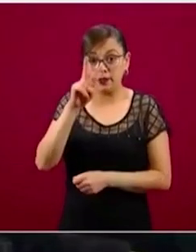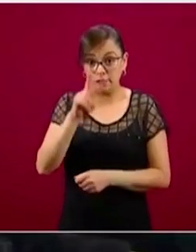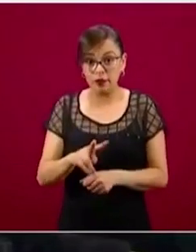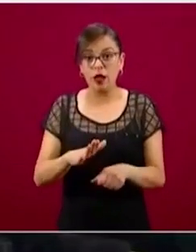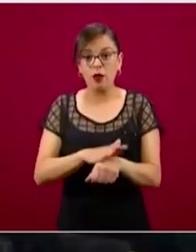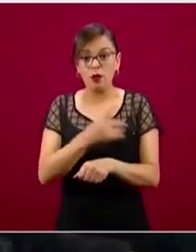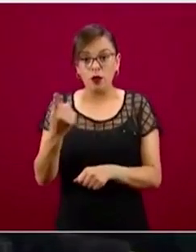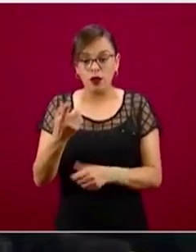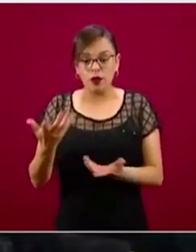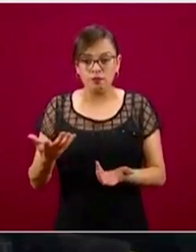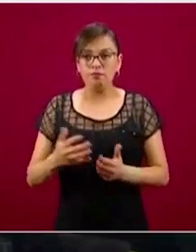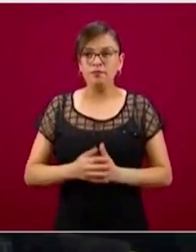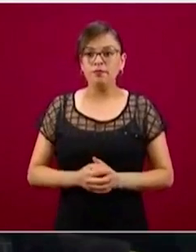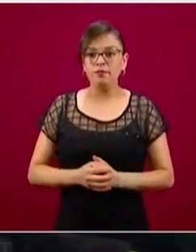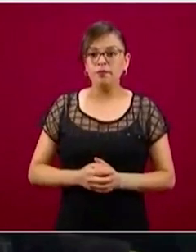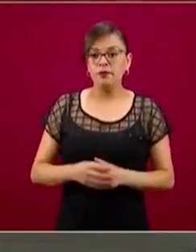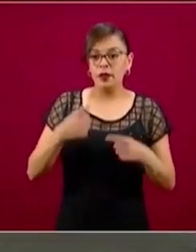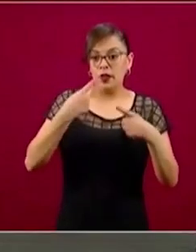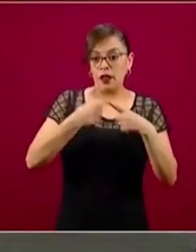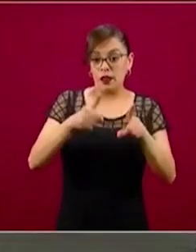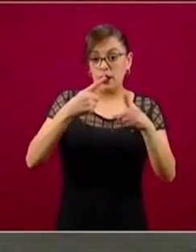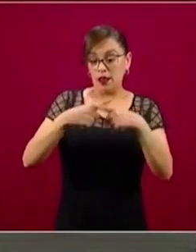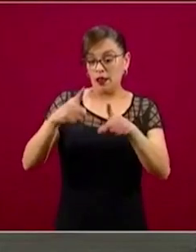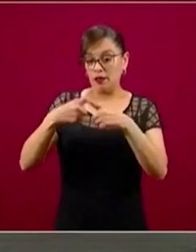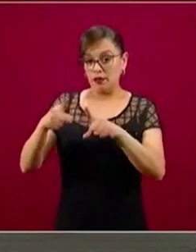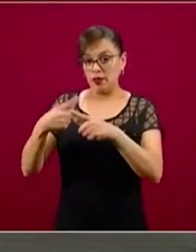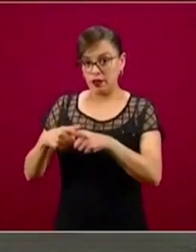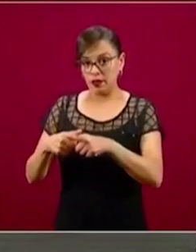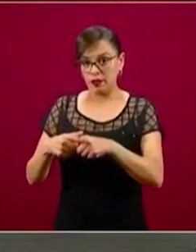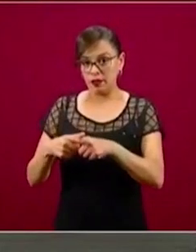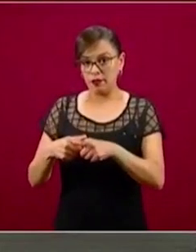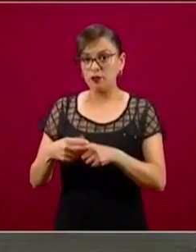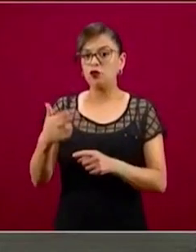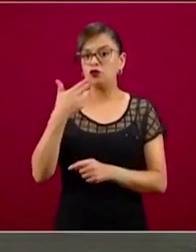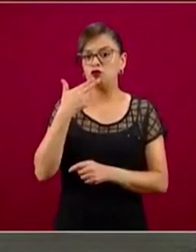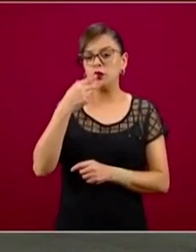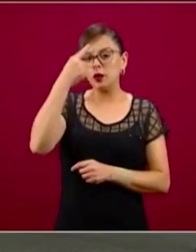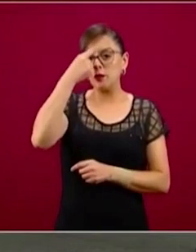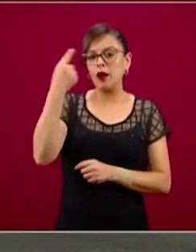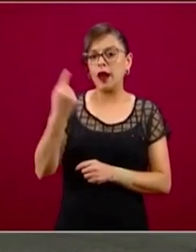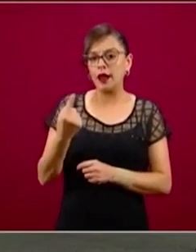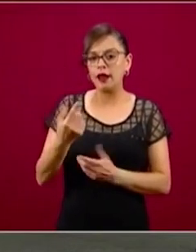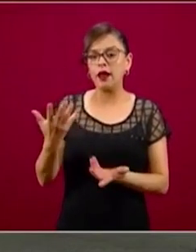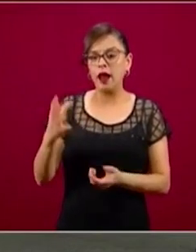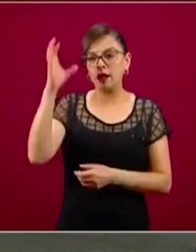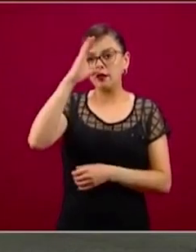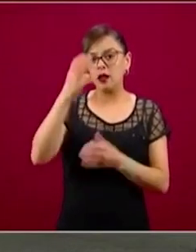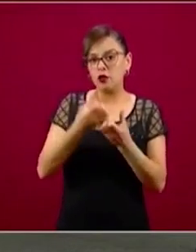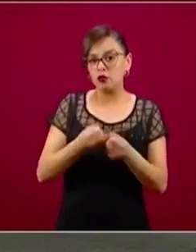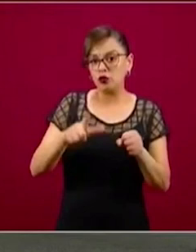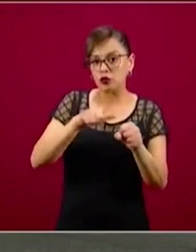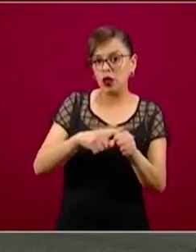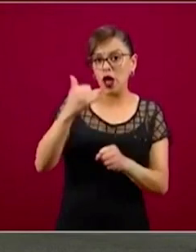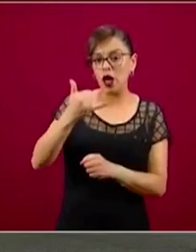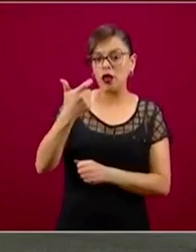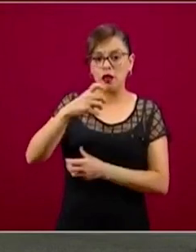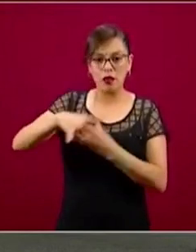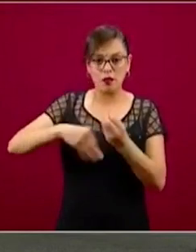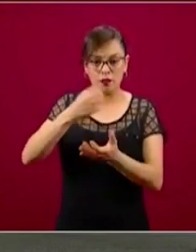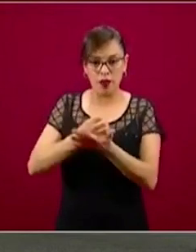muchas variables que clásicamente se usan en economía y ciencias sociales para reconocer